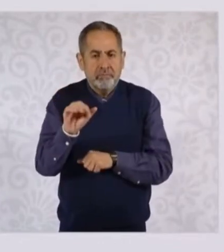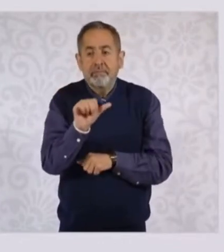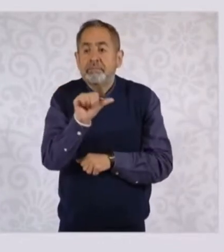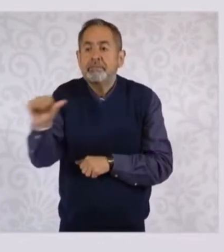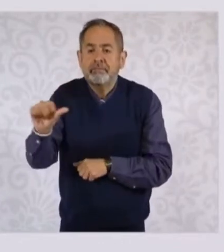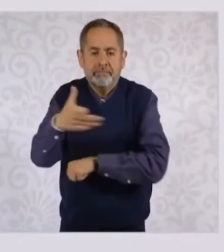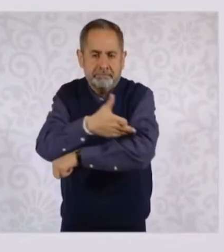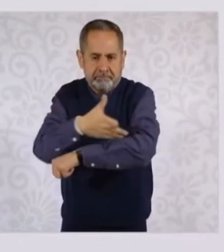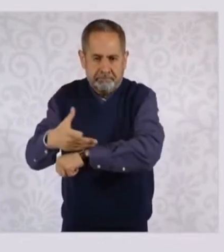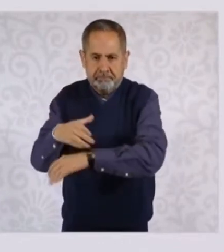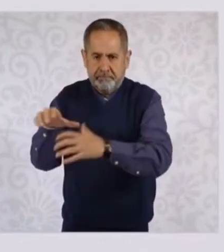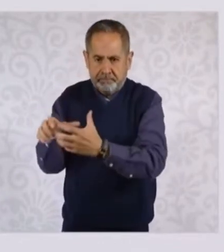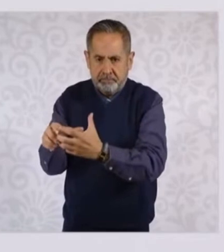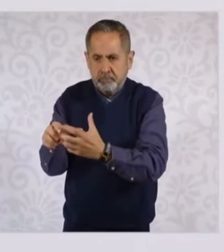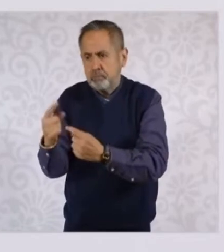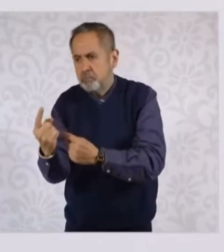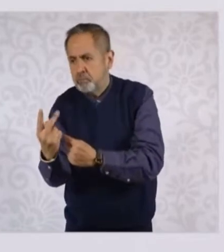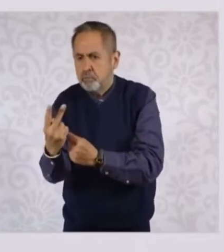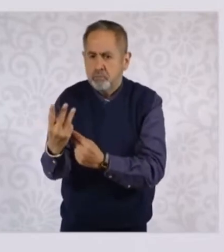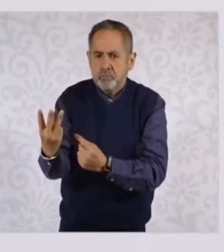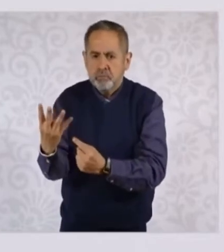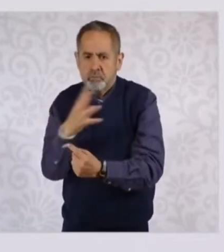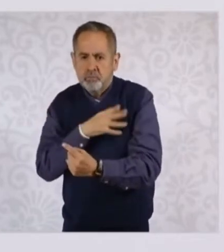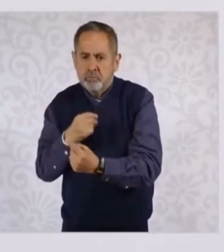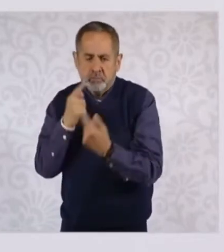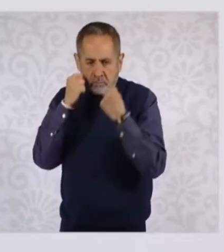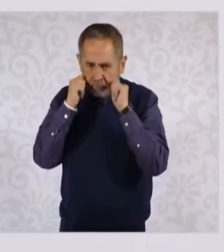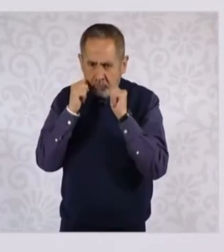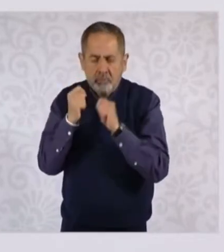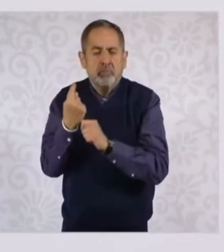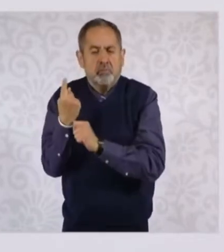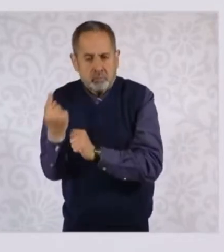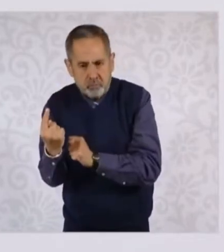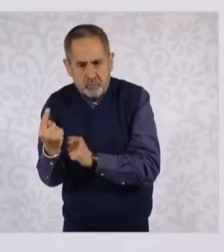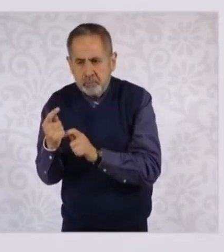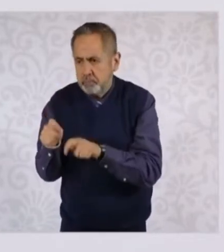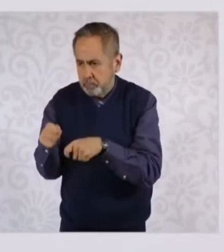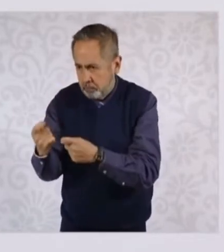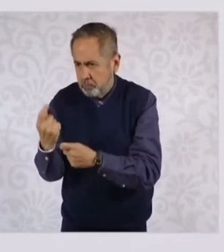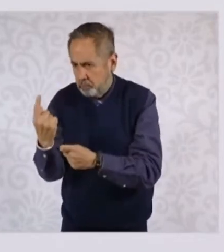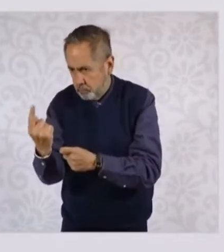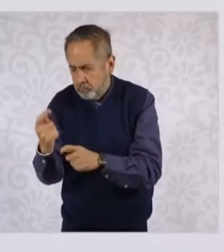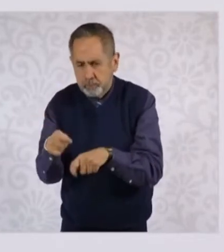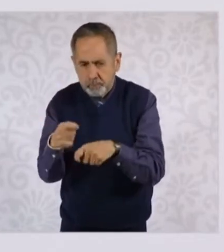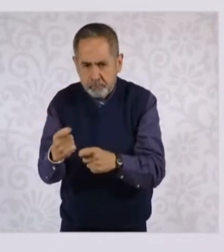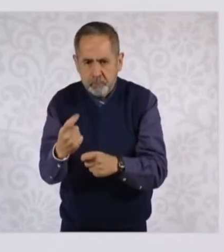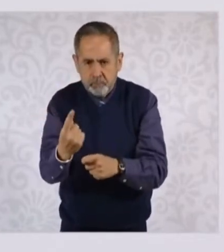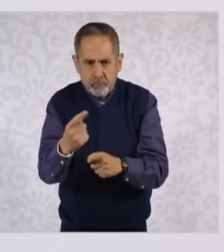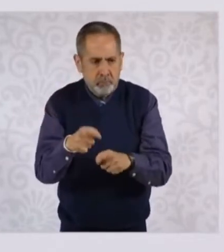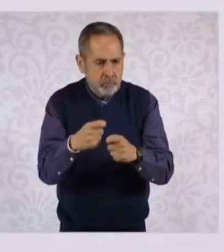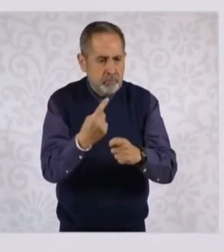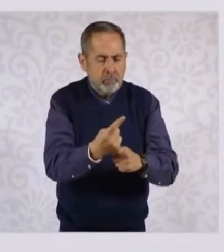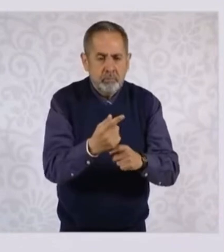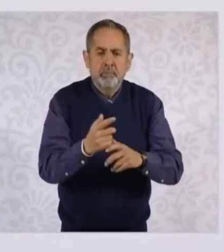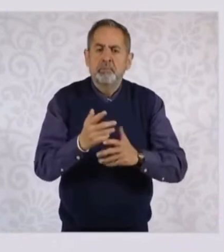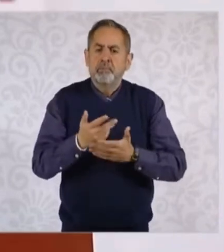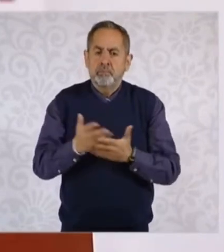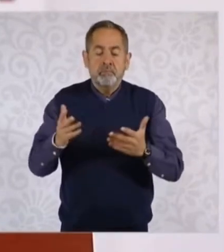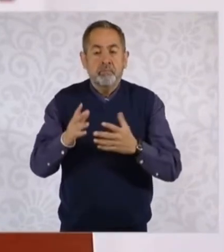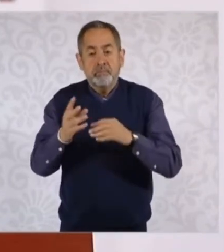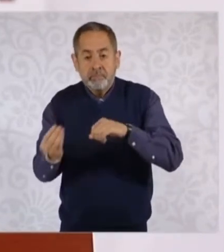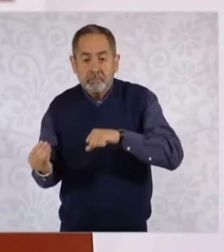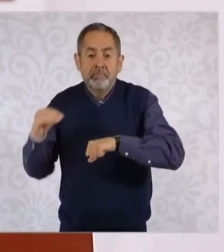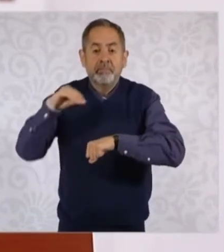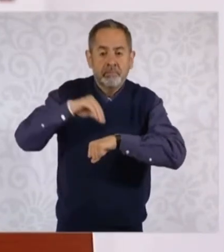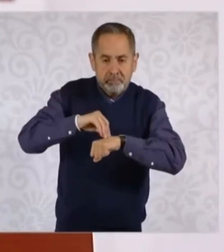independientemente de si tienen un hijo, dos hijos, tres hijos, cuatro hijos. Entonces, ¿qué vamos a hacer? Dar un adicional